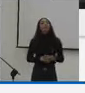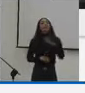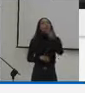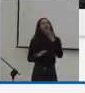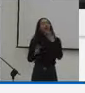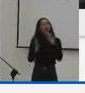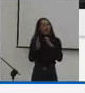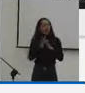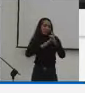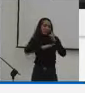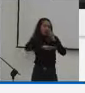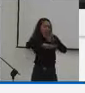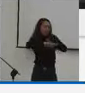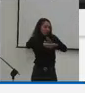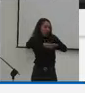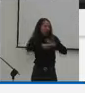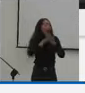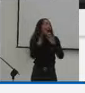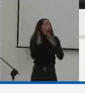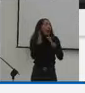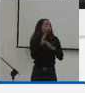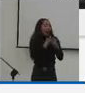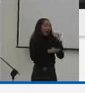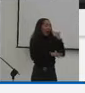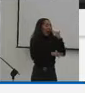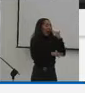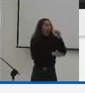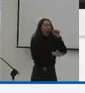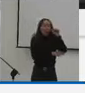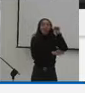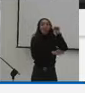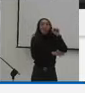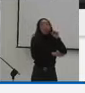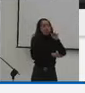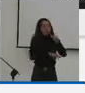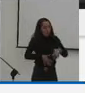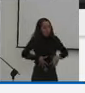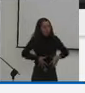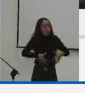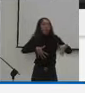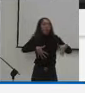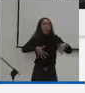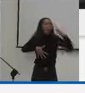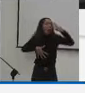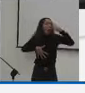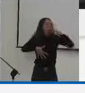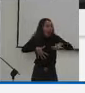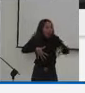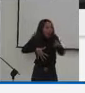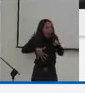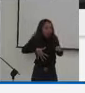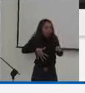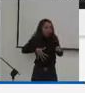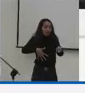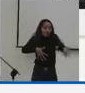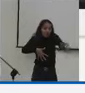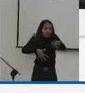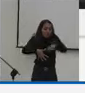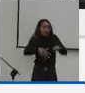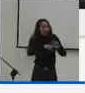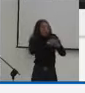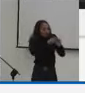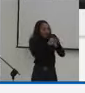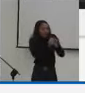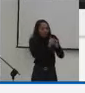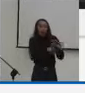que es vista como uno de los grandes problemas de las mujeres atletas y las cuales, según ASO